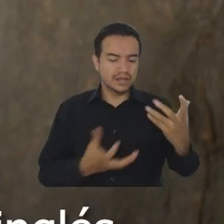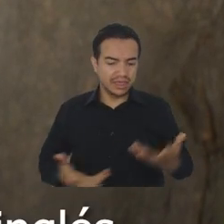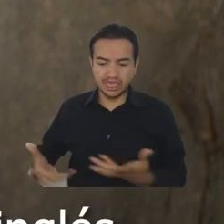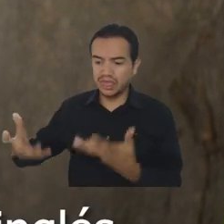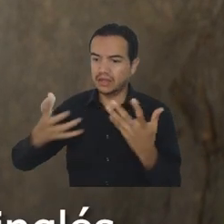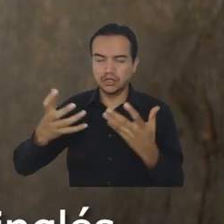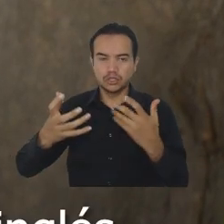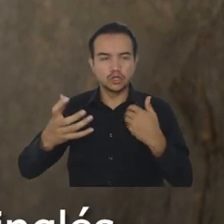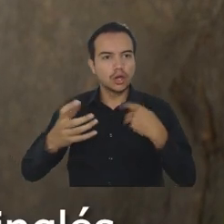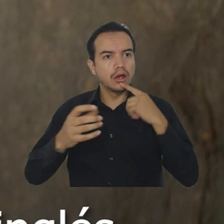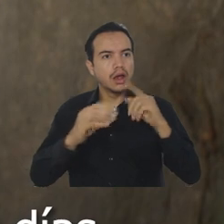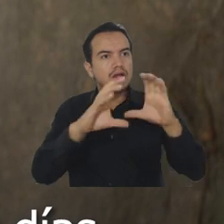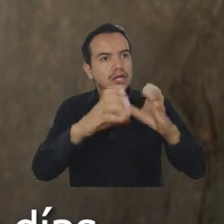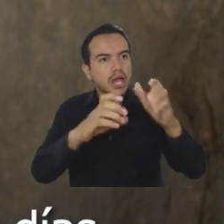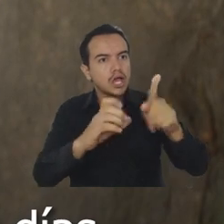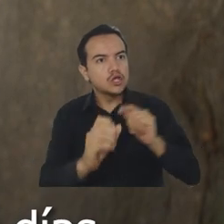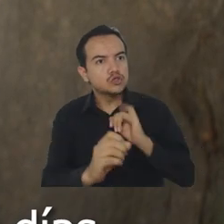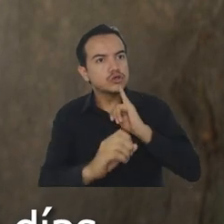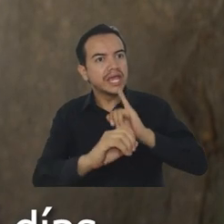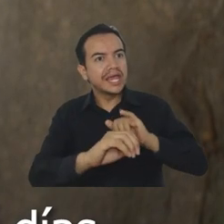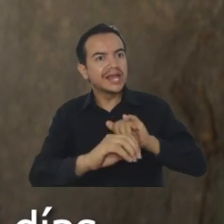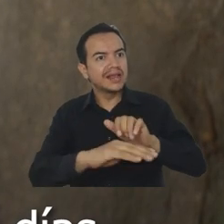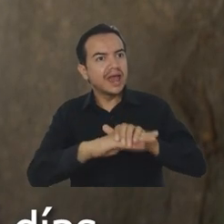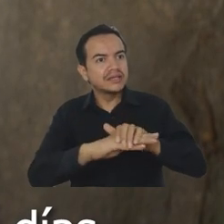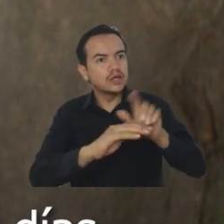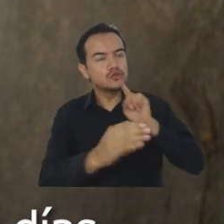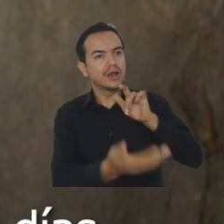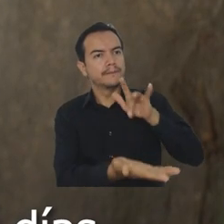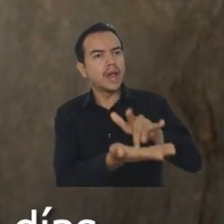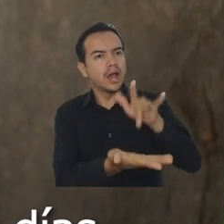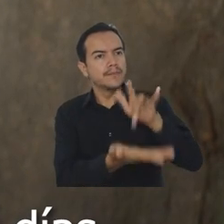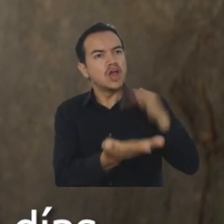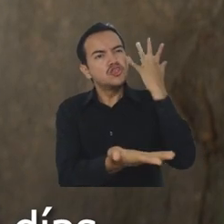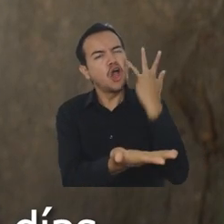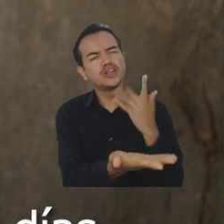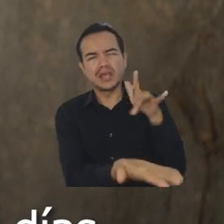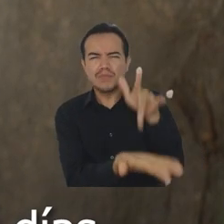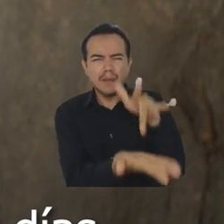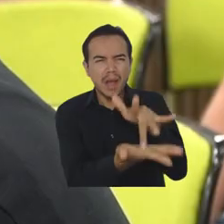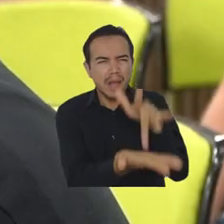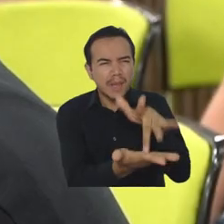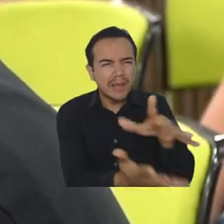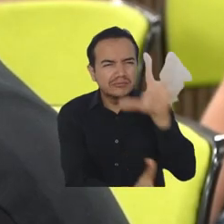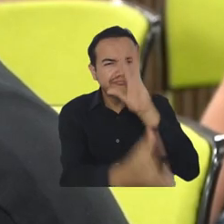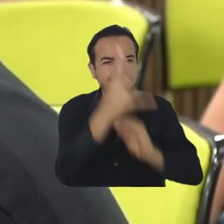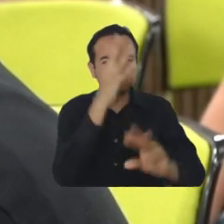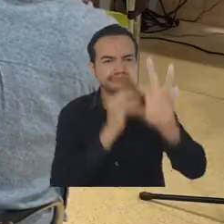started my English classes, I started studying English every day.